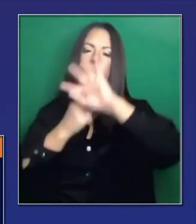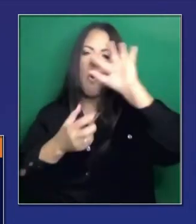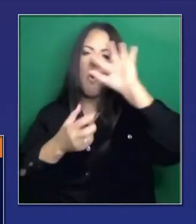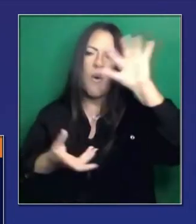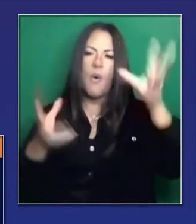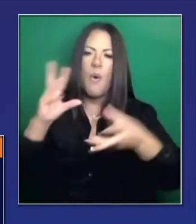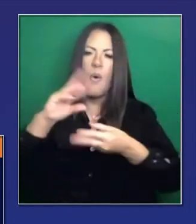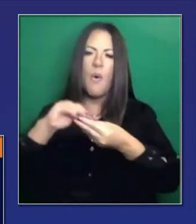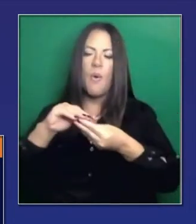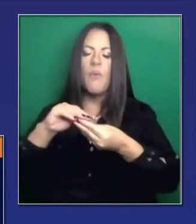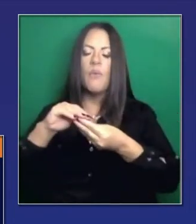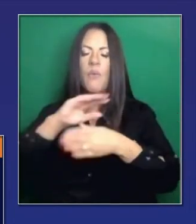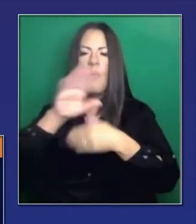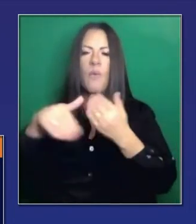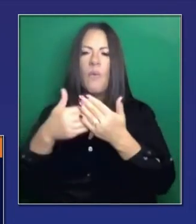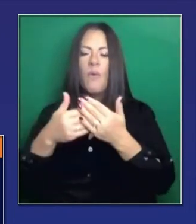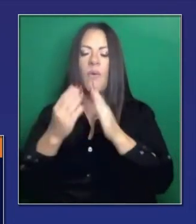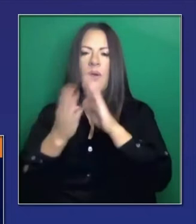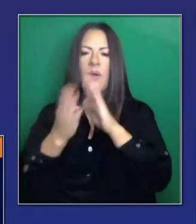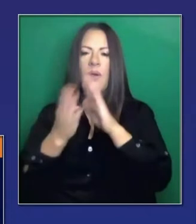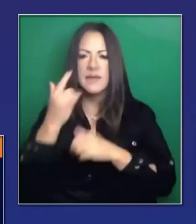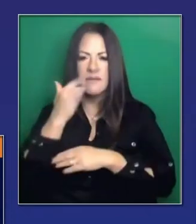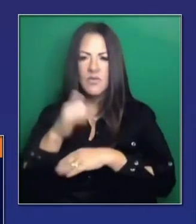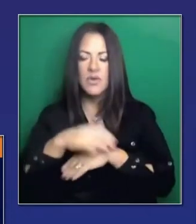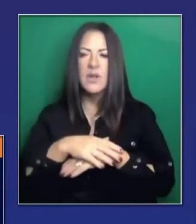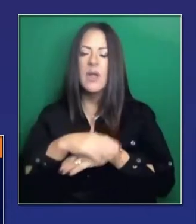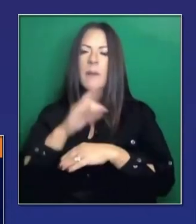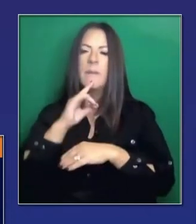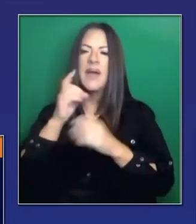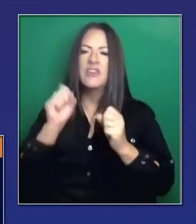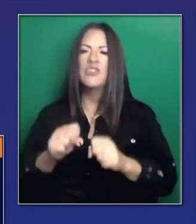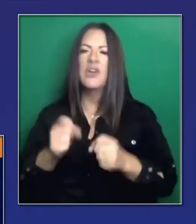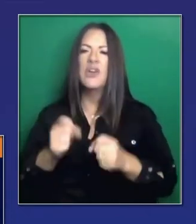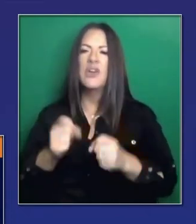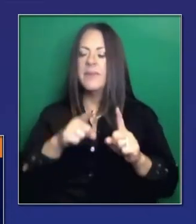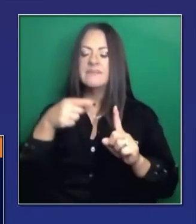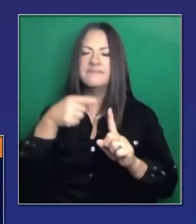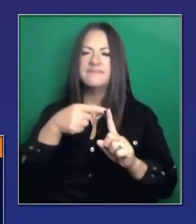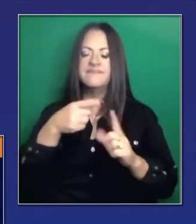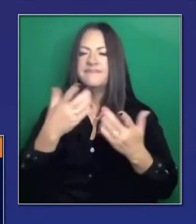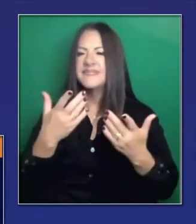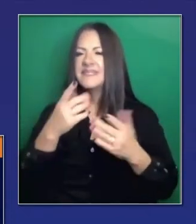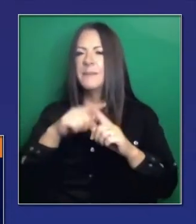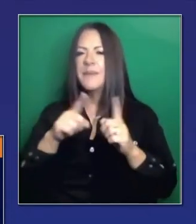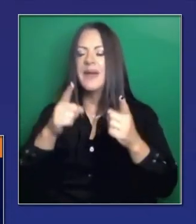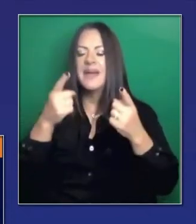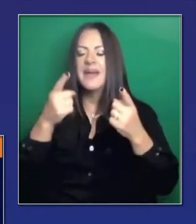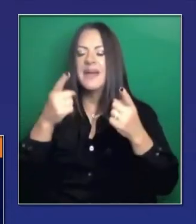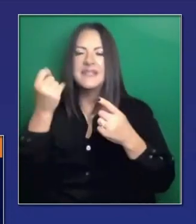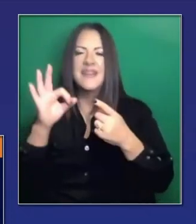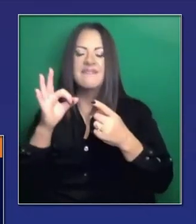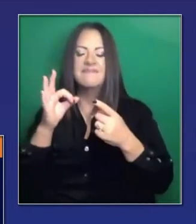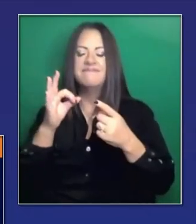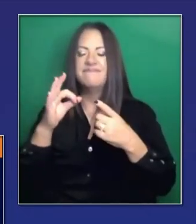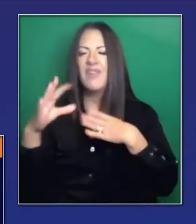Pero realmente es una muestra representativa de lo que pasó la semana pasada solamente. Así que tenemos que esperar